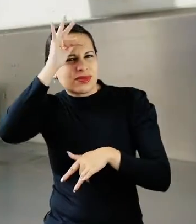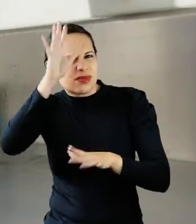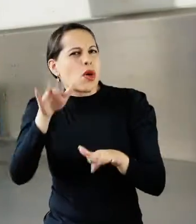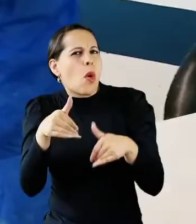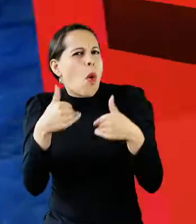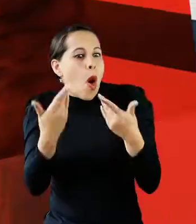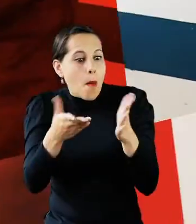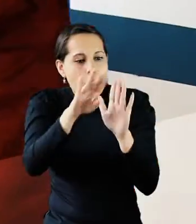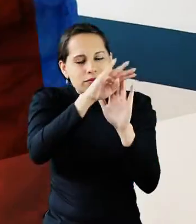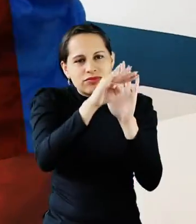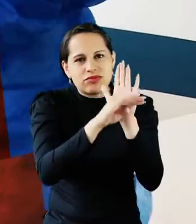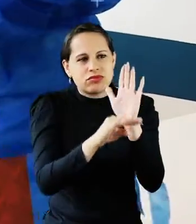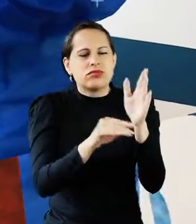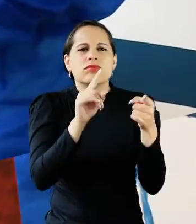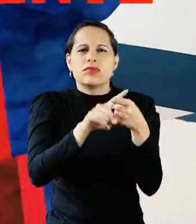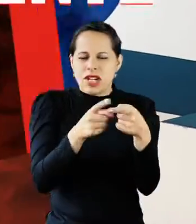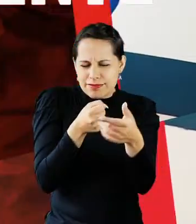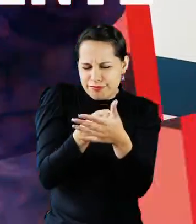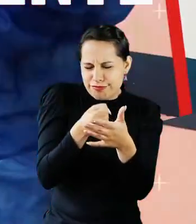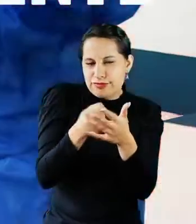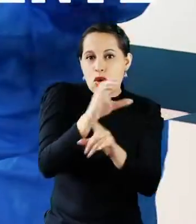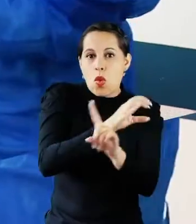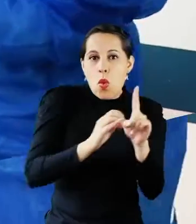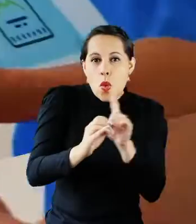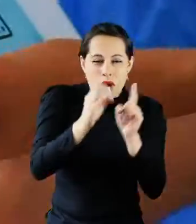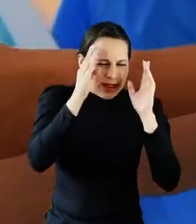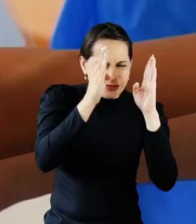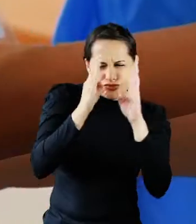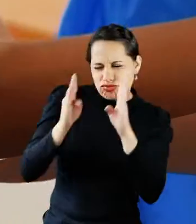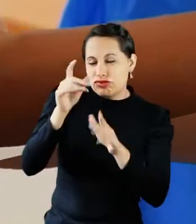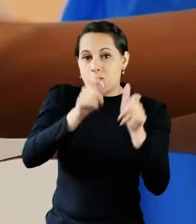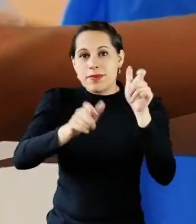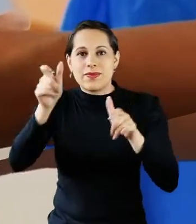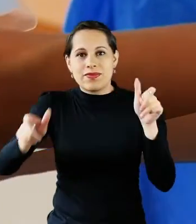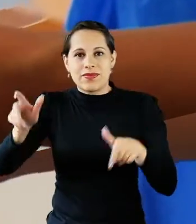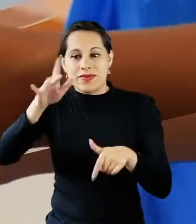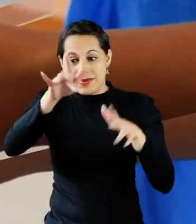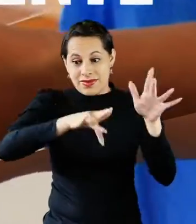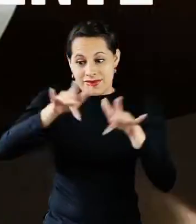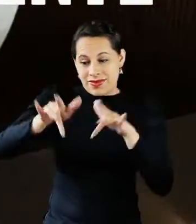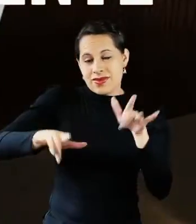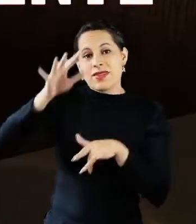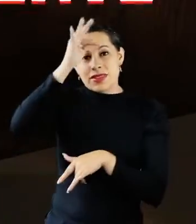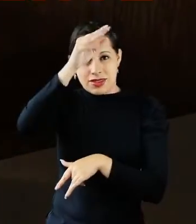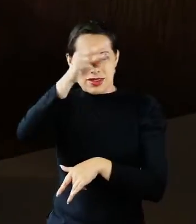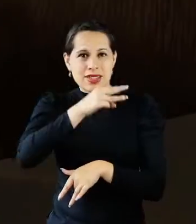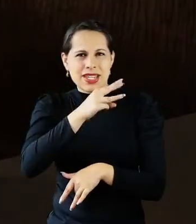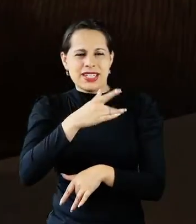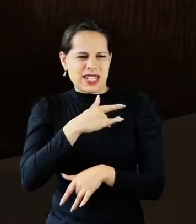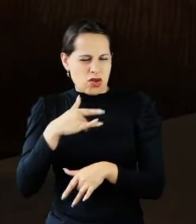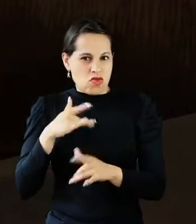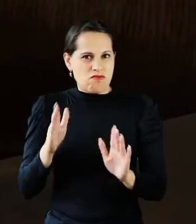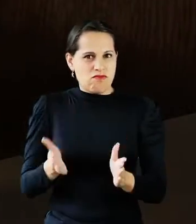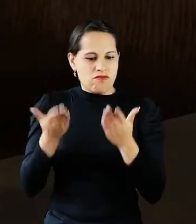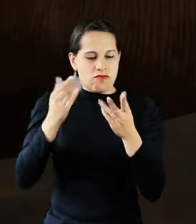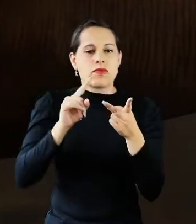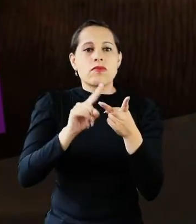actividades como Educar y fomentar la cultura de seguridad del paciente para prevenir los riesgos asociados a la atención en salud